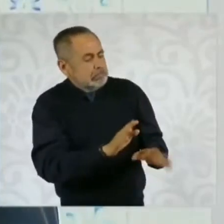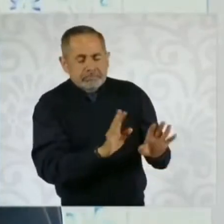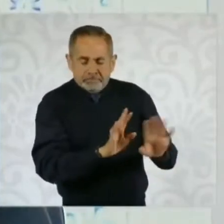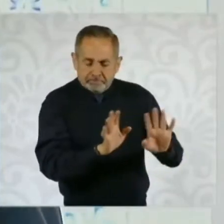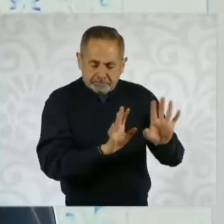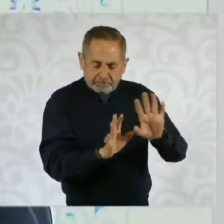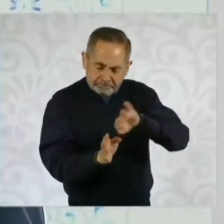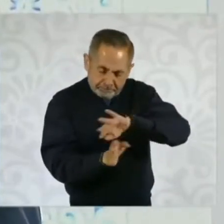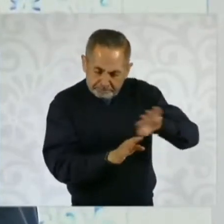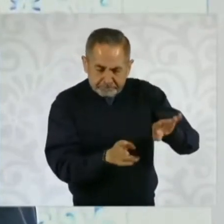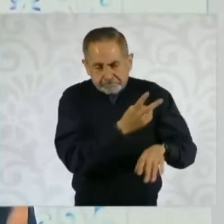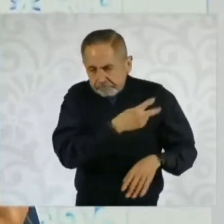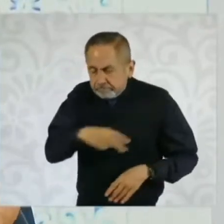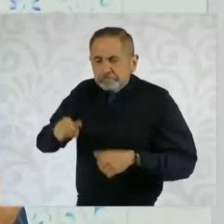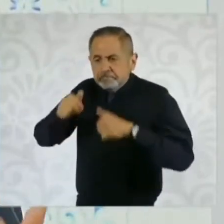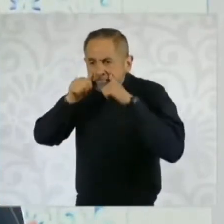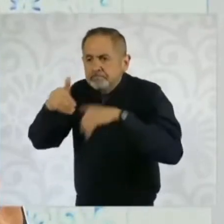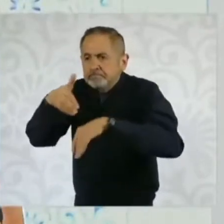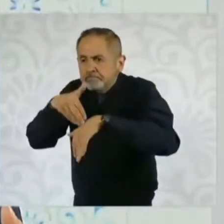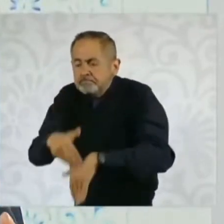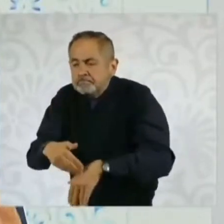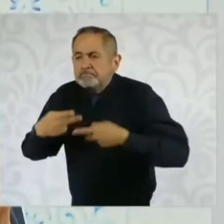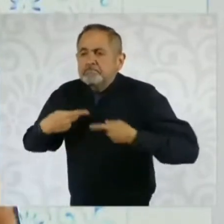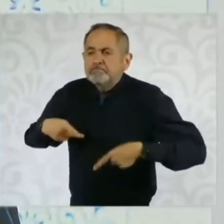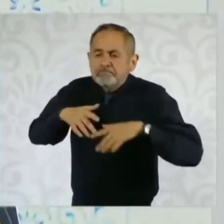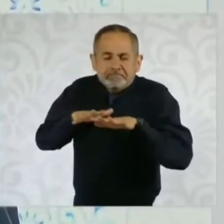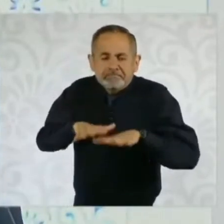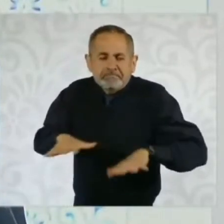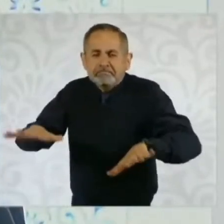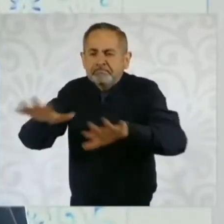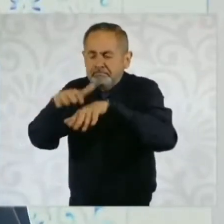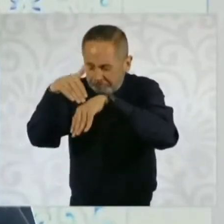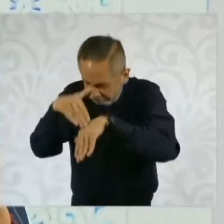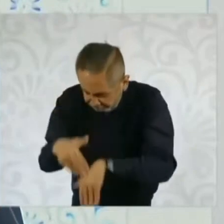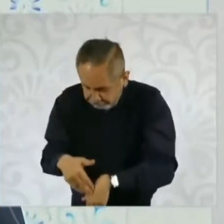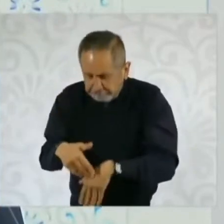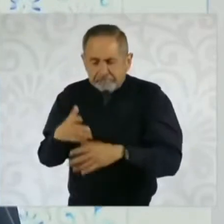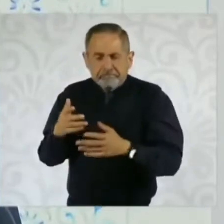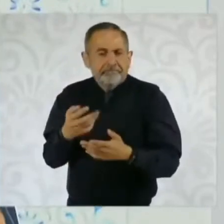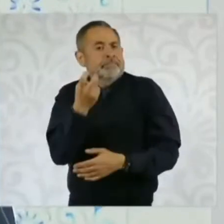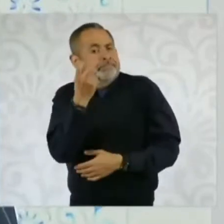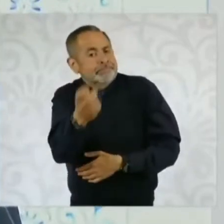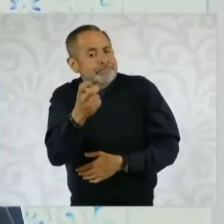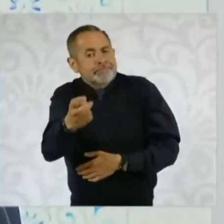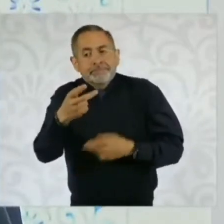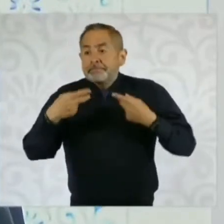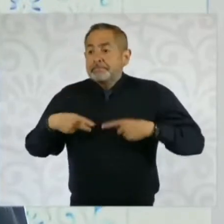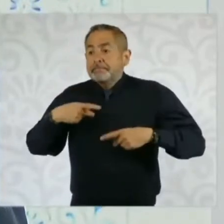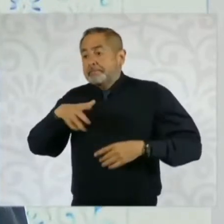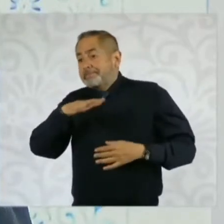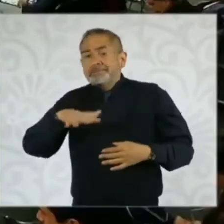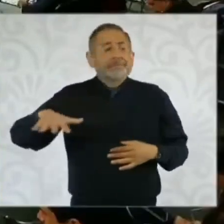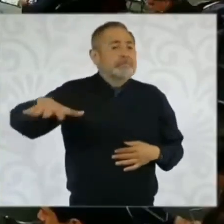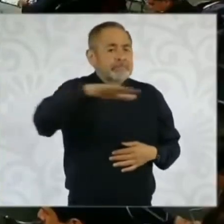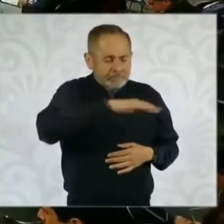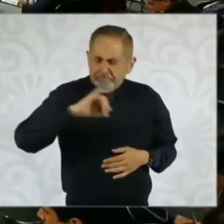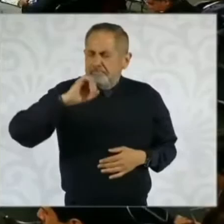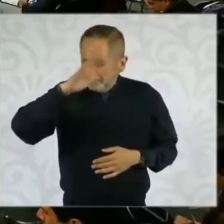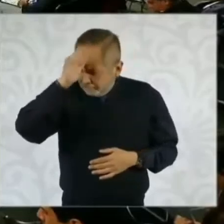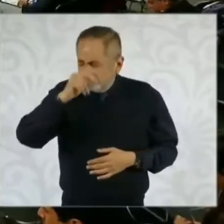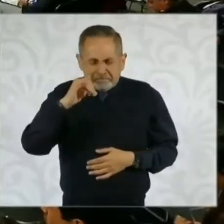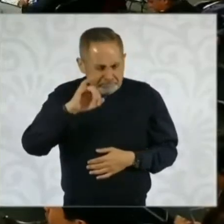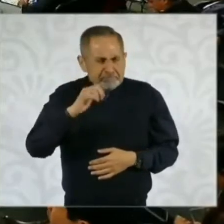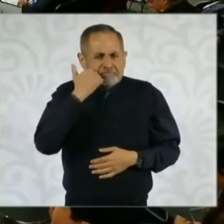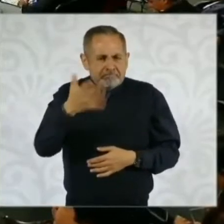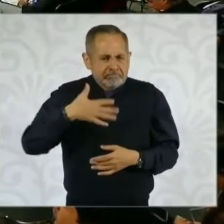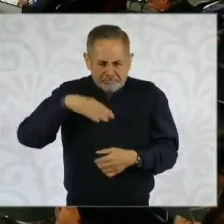van a responder al pueblo. Por eso la gente, la gran mayoría, está de acuerdo con la elección. ¿Eso qué va